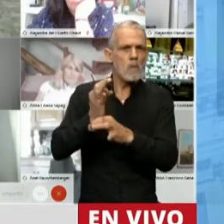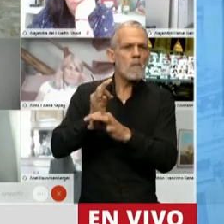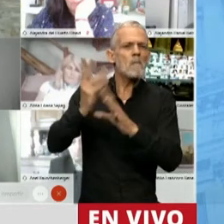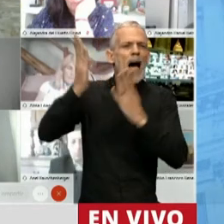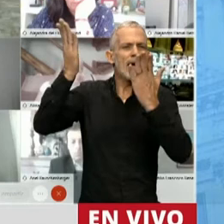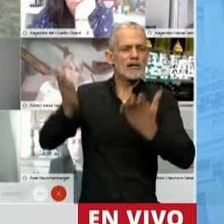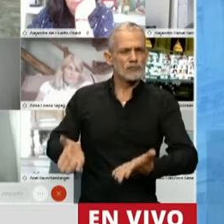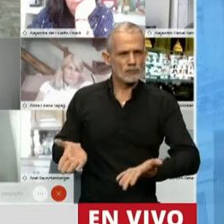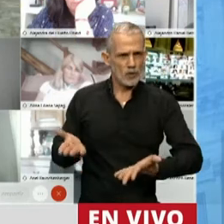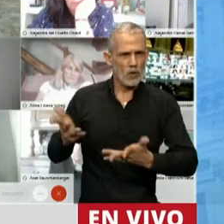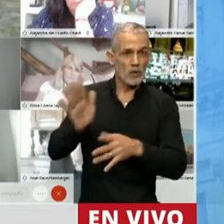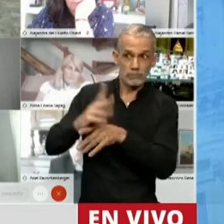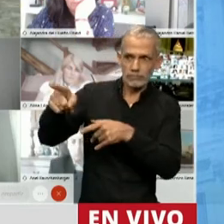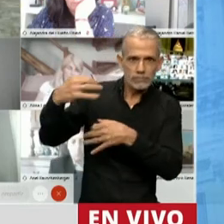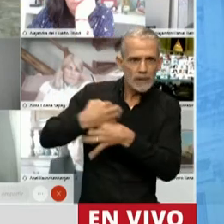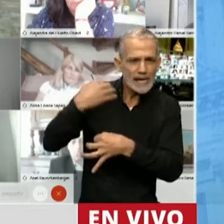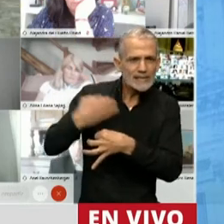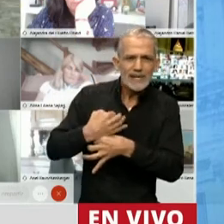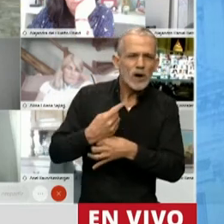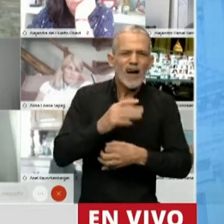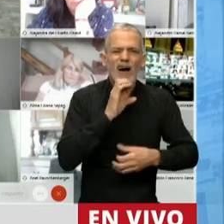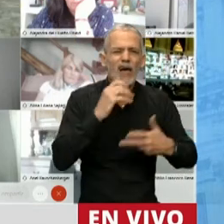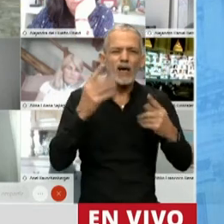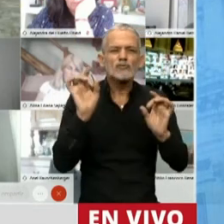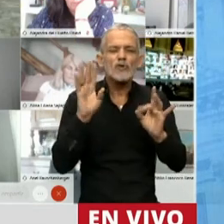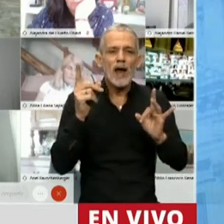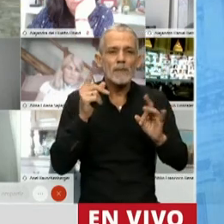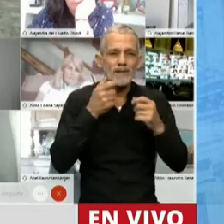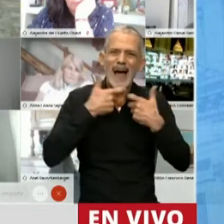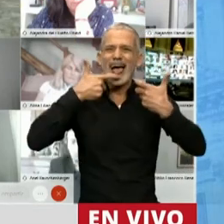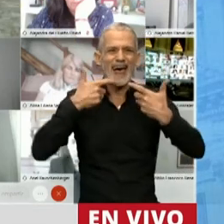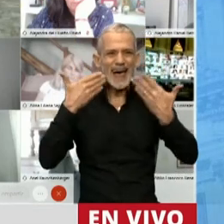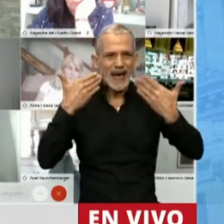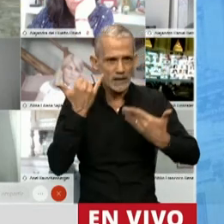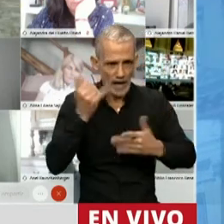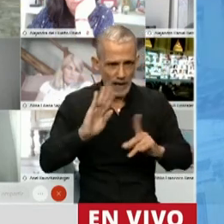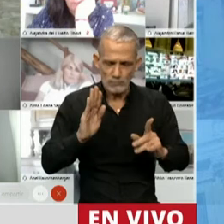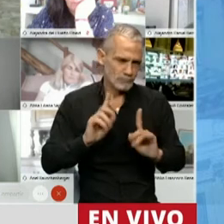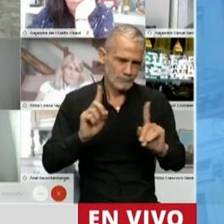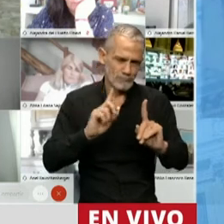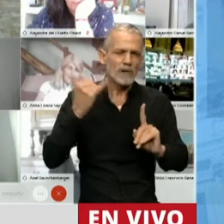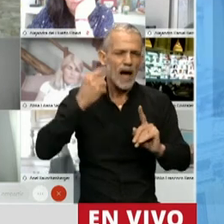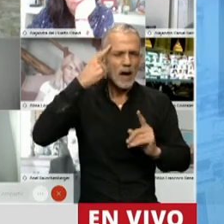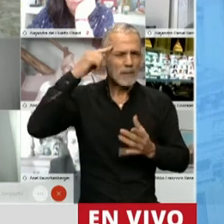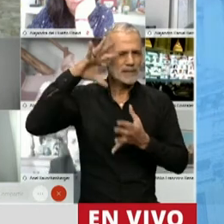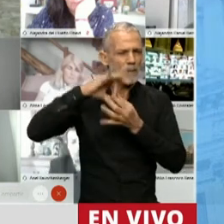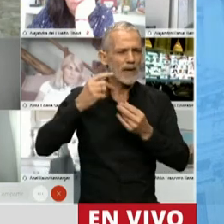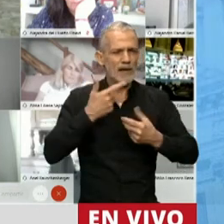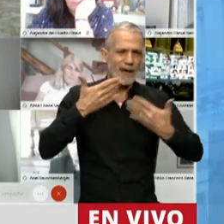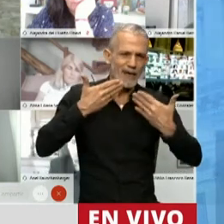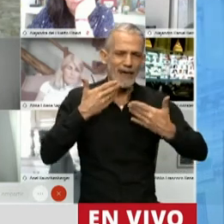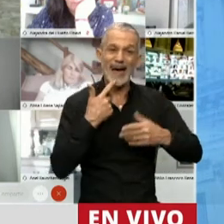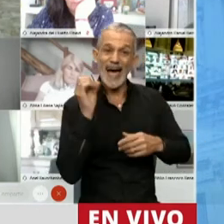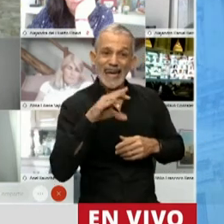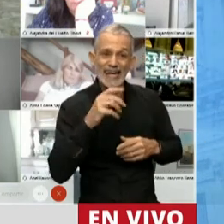letras. Nos enseñó que en el humor no solamente despierta sonrisas, sino también pensamientos, que una